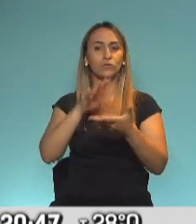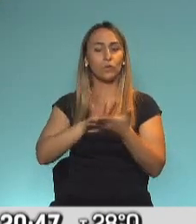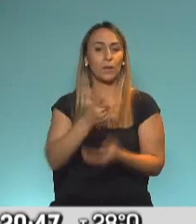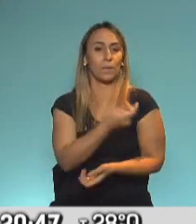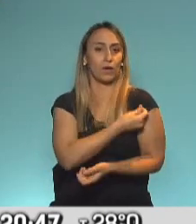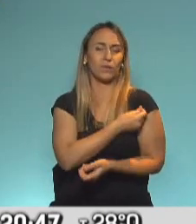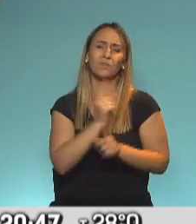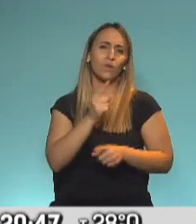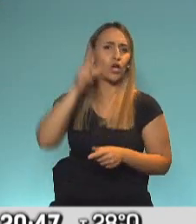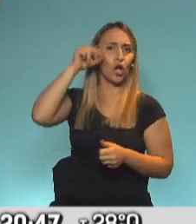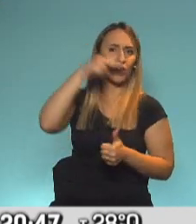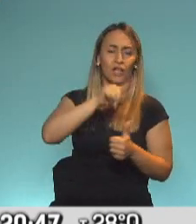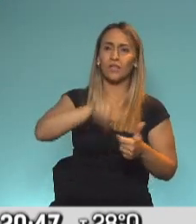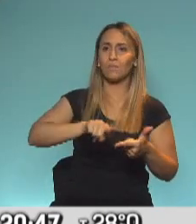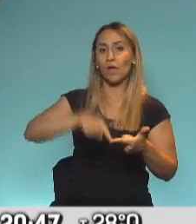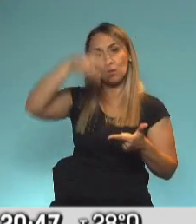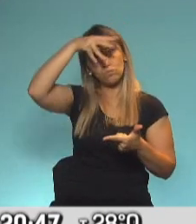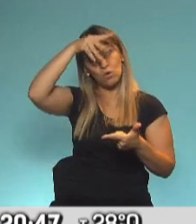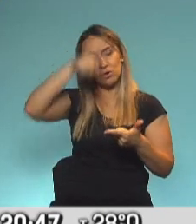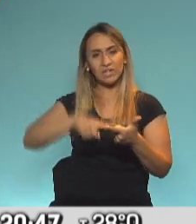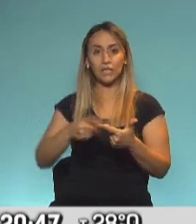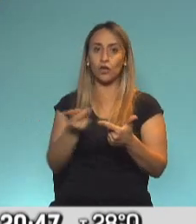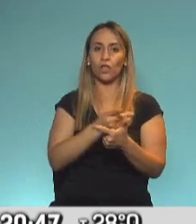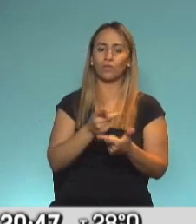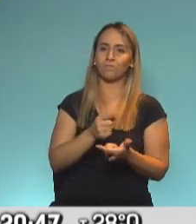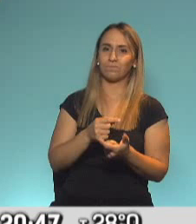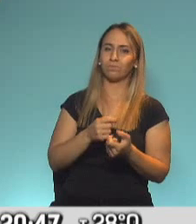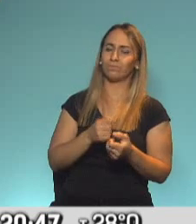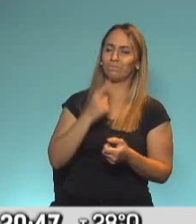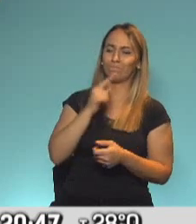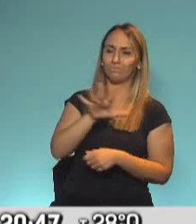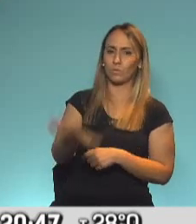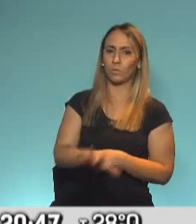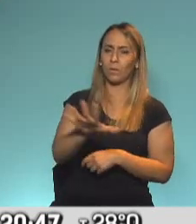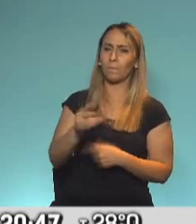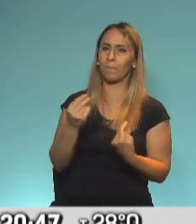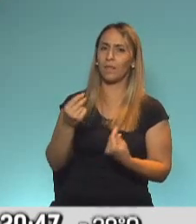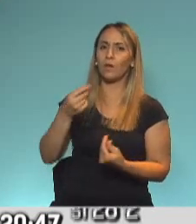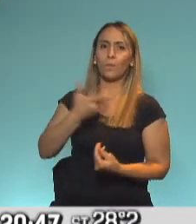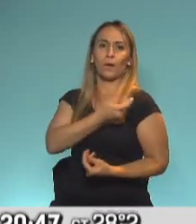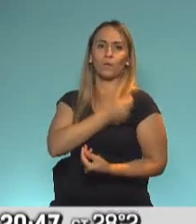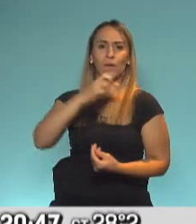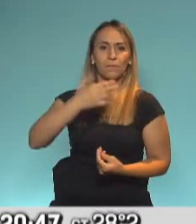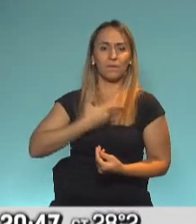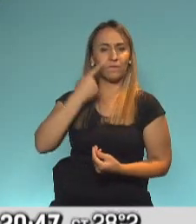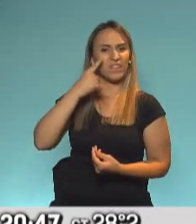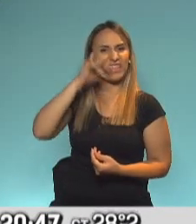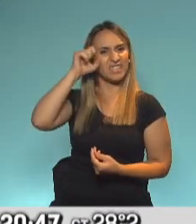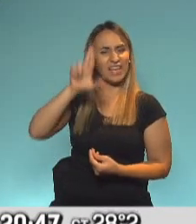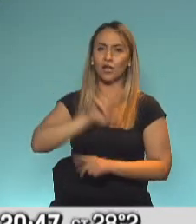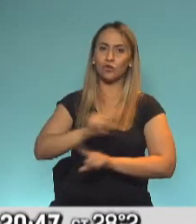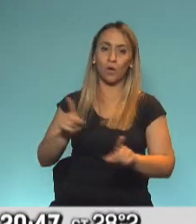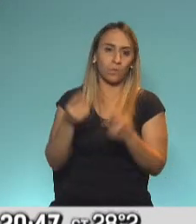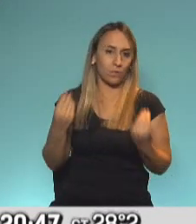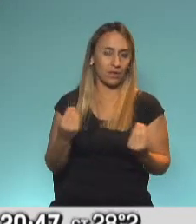Cornejo y también Patricia Bullrich, que pusieron un manto de sospechas sobre por qué no se adquirió la Pfizer y dijo, la corrupción fue dejar